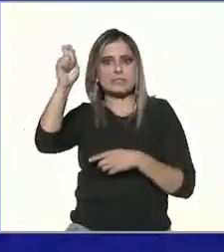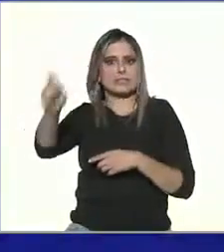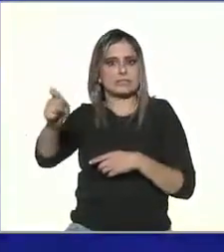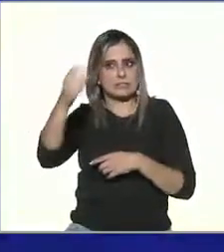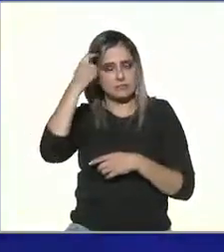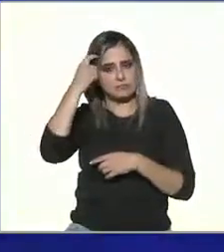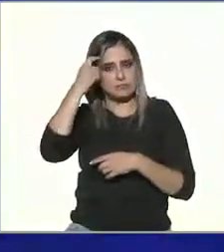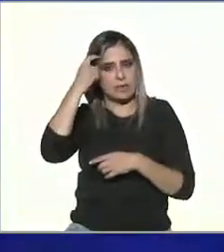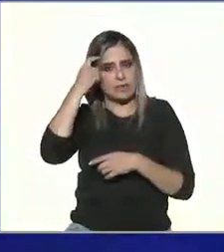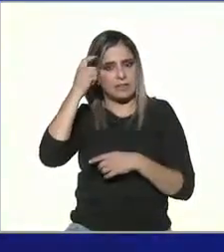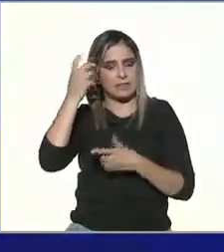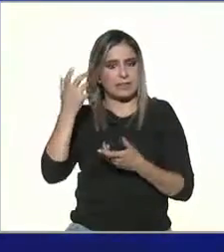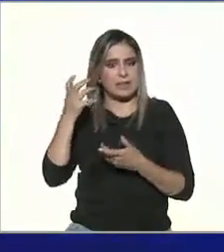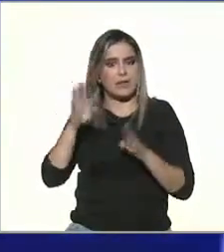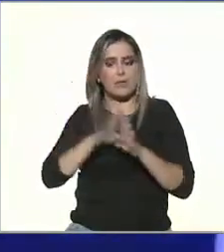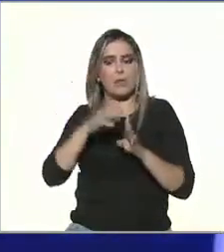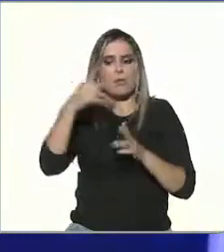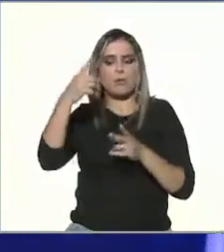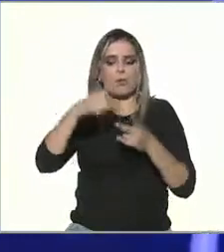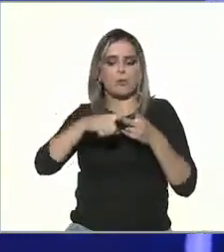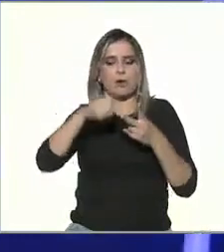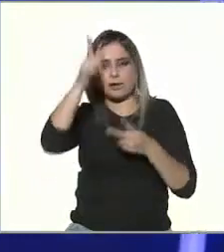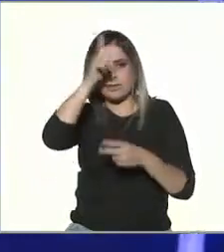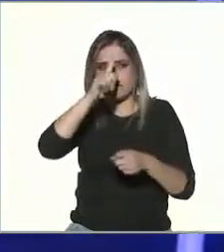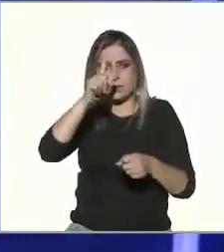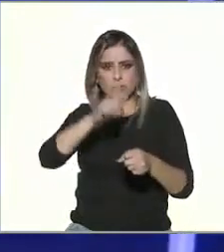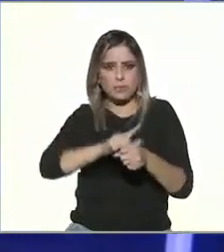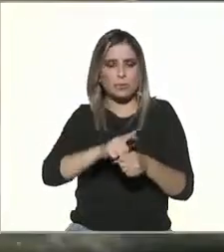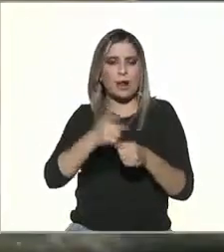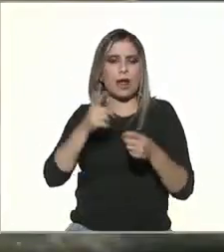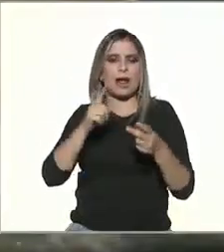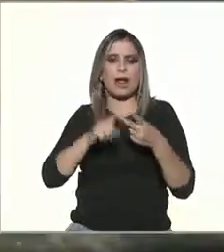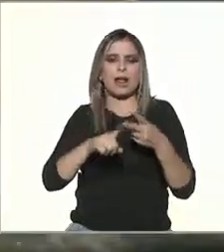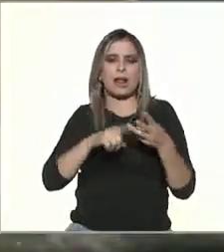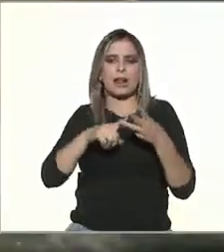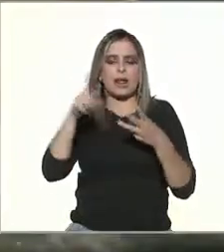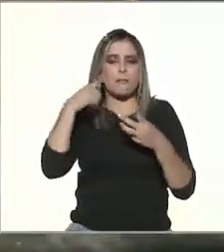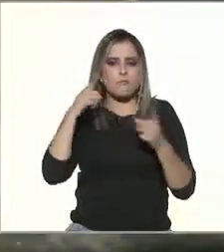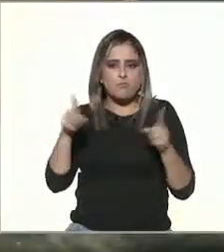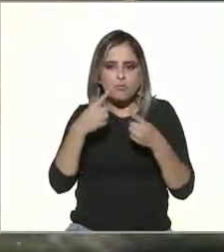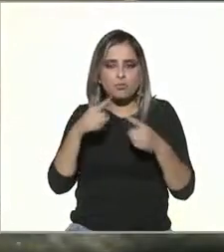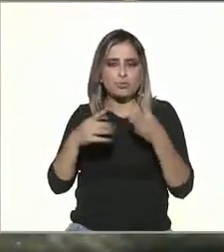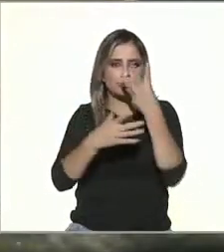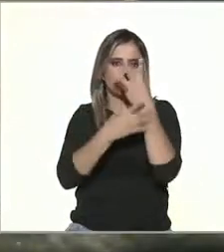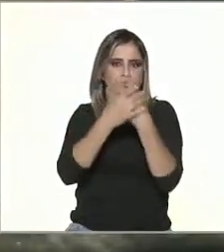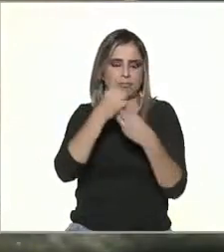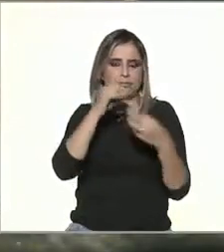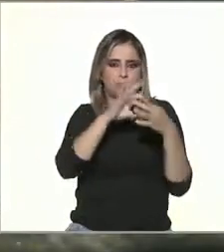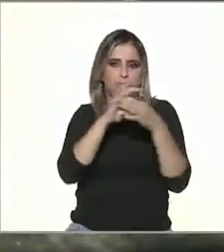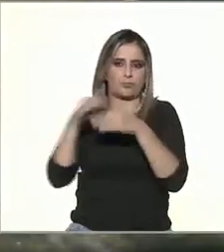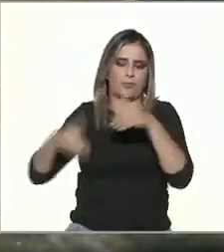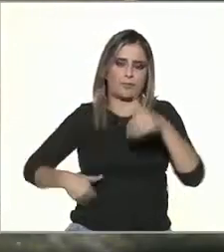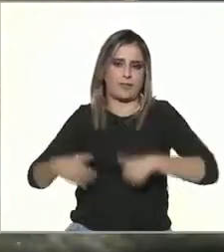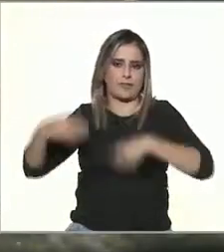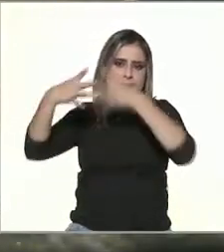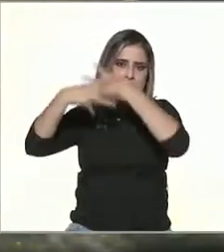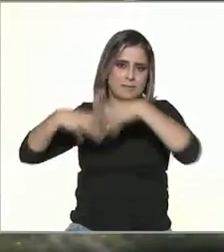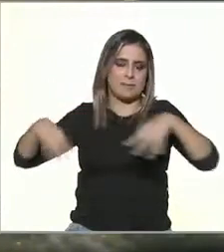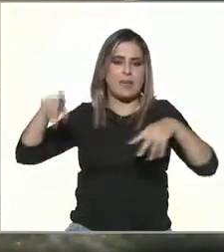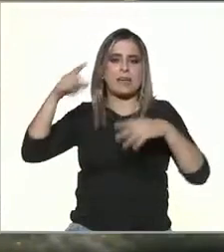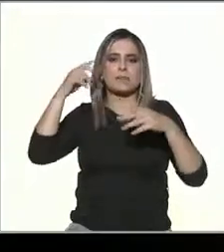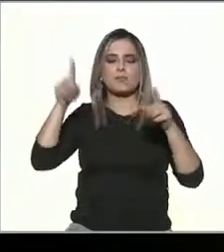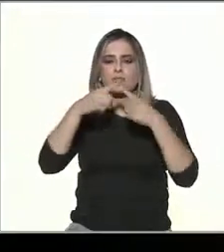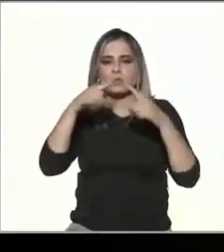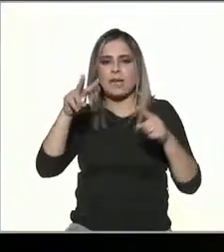evocando la parte espiritual de María de los Ángeles y para esa música utilizamos a Bach a Vivaldi a